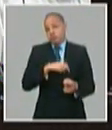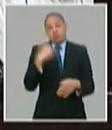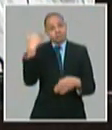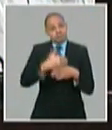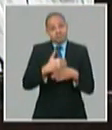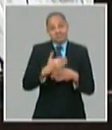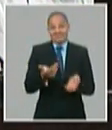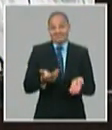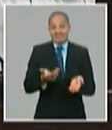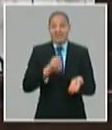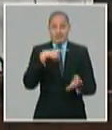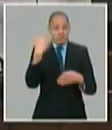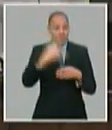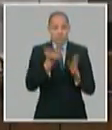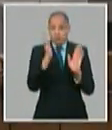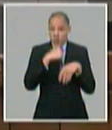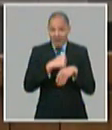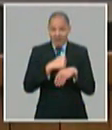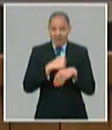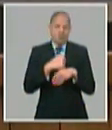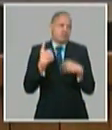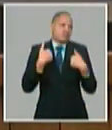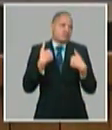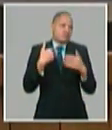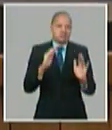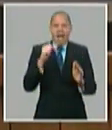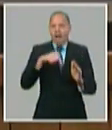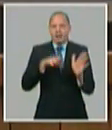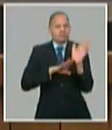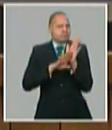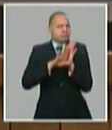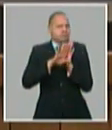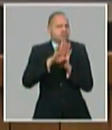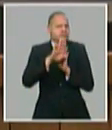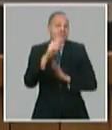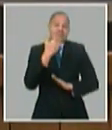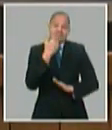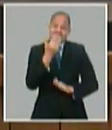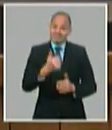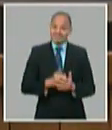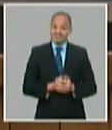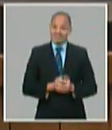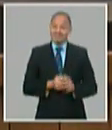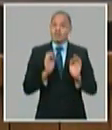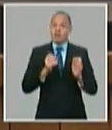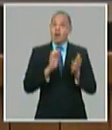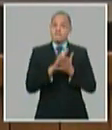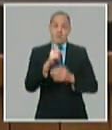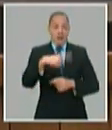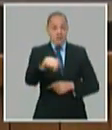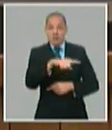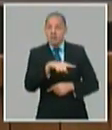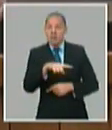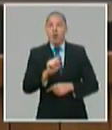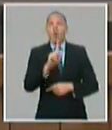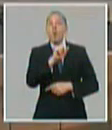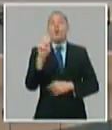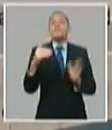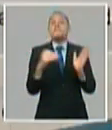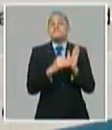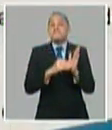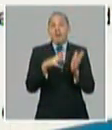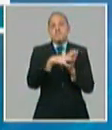se han creado 11.763 nuevos empleos en la zona especial de desarrollo Mariel y hoy están